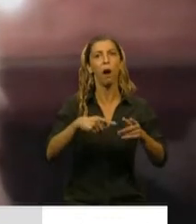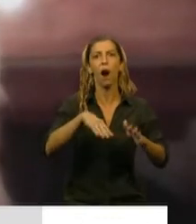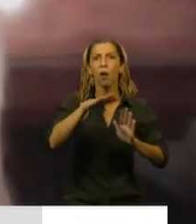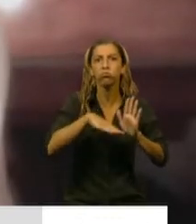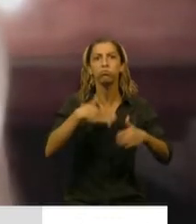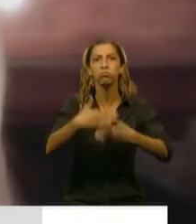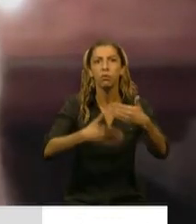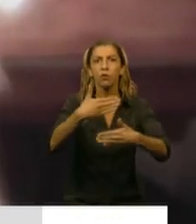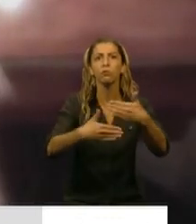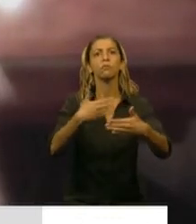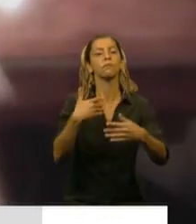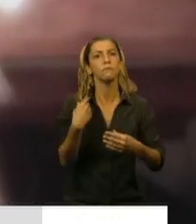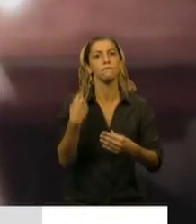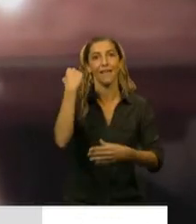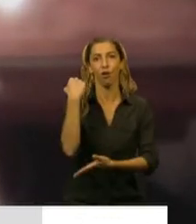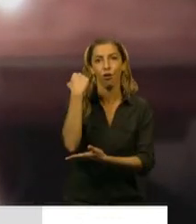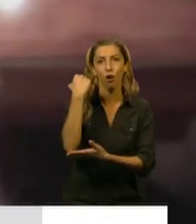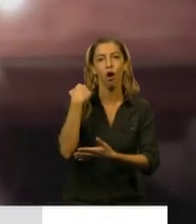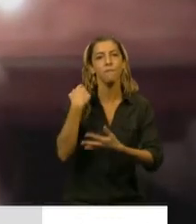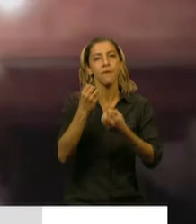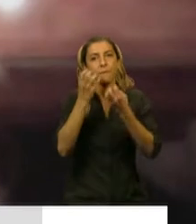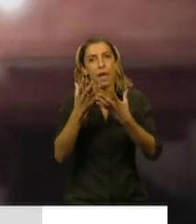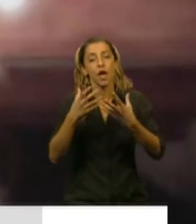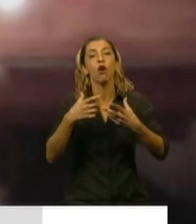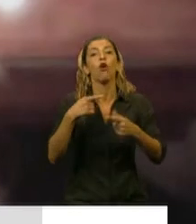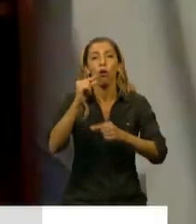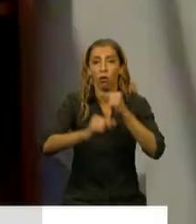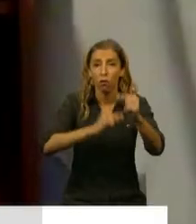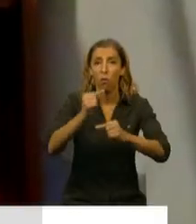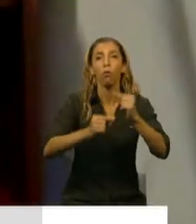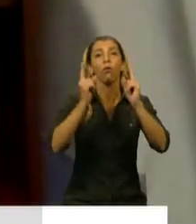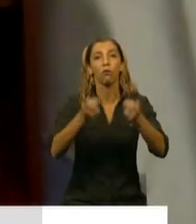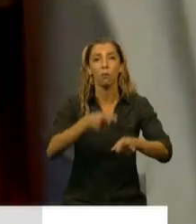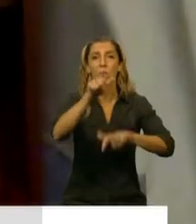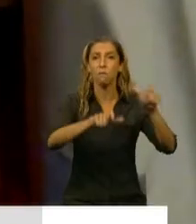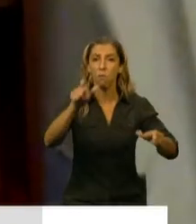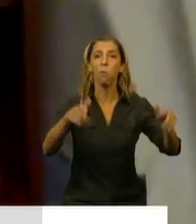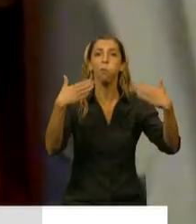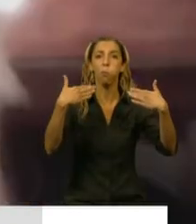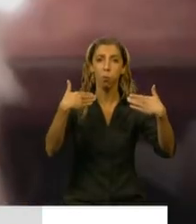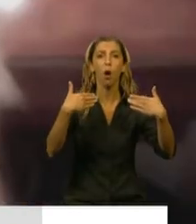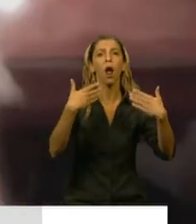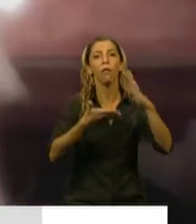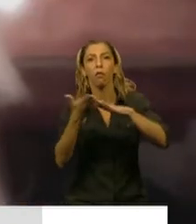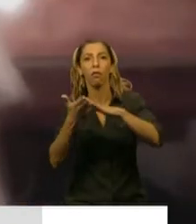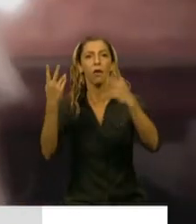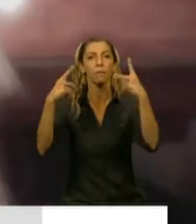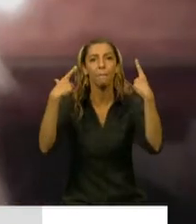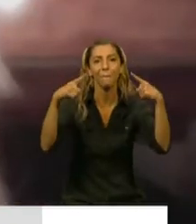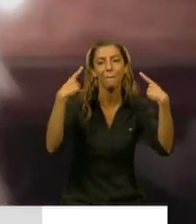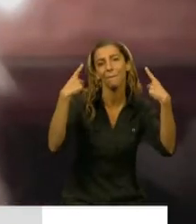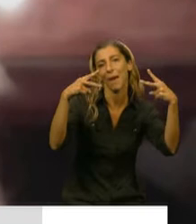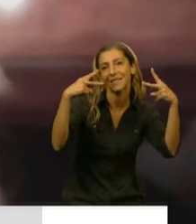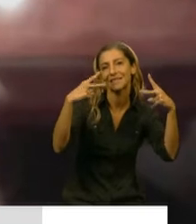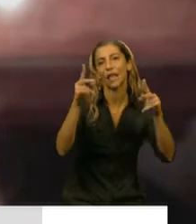económicas y un plan progresivo de salidas recreativas en localidades de segunda, tercera y comisiones de